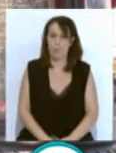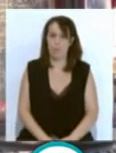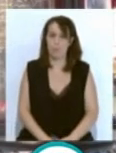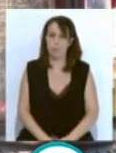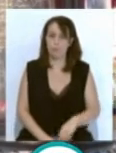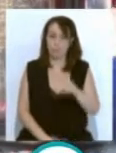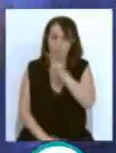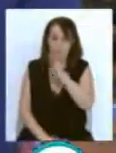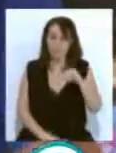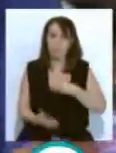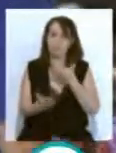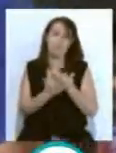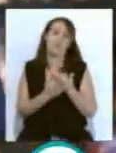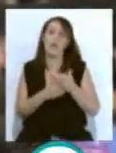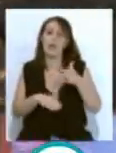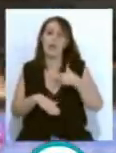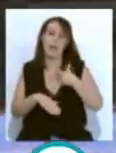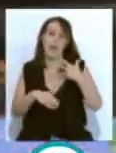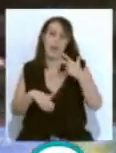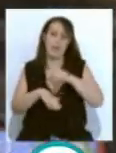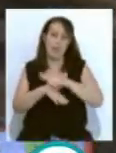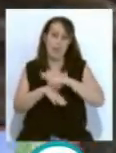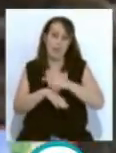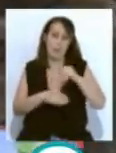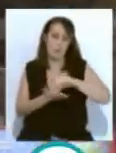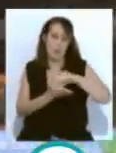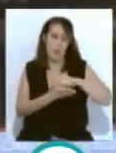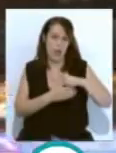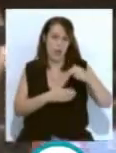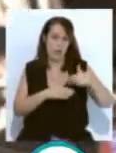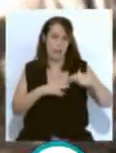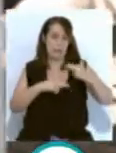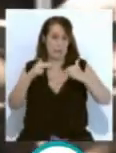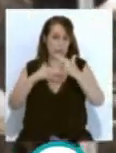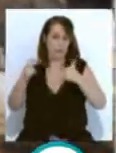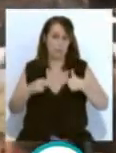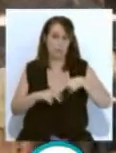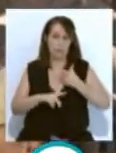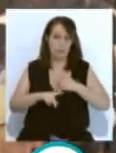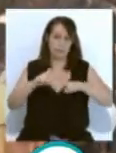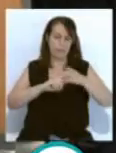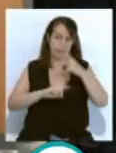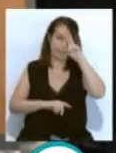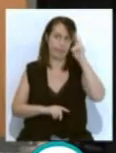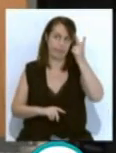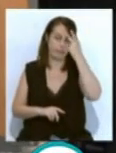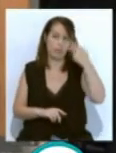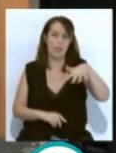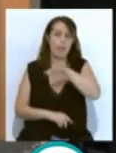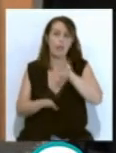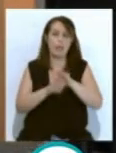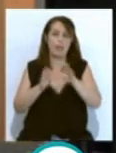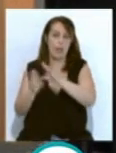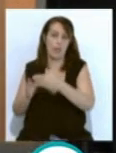El Partido Popular pide a la Delegación Municipal de Urbanismo que rectifique sobre la ubicación de las terrazas de la Plaza de Mina y escuche